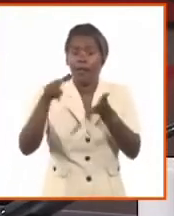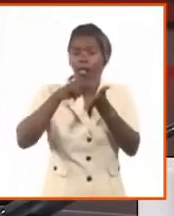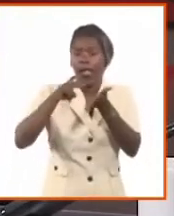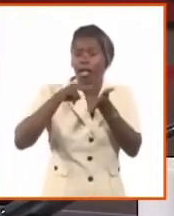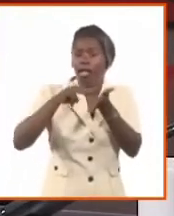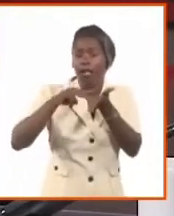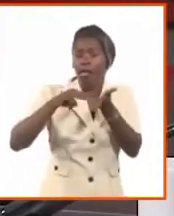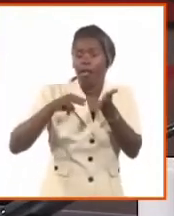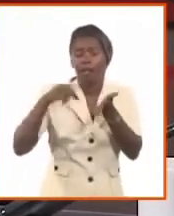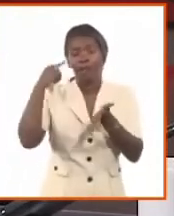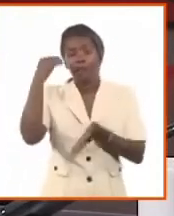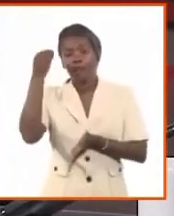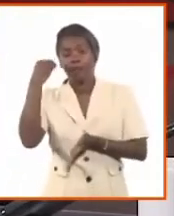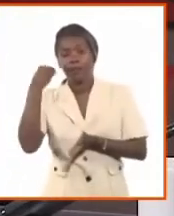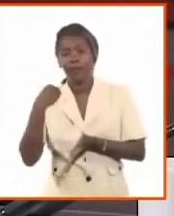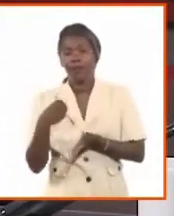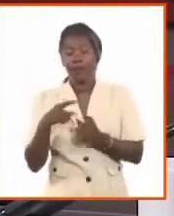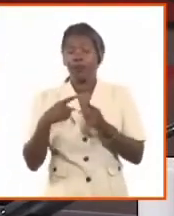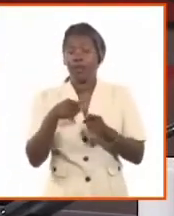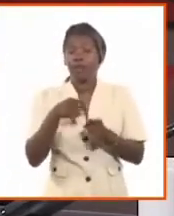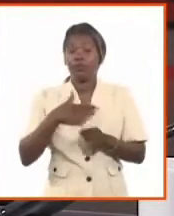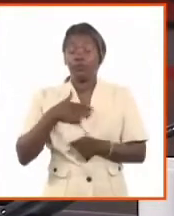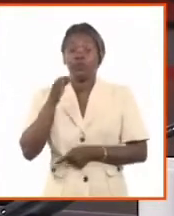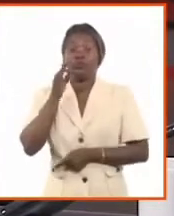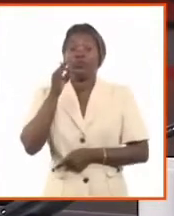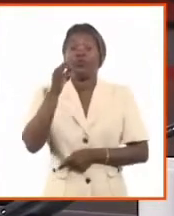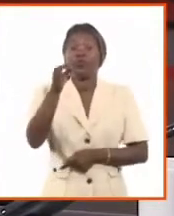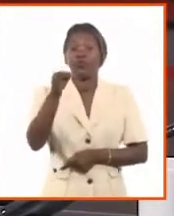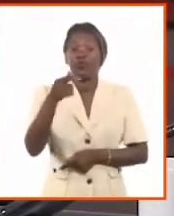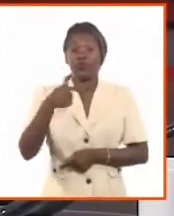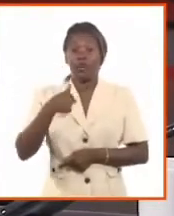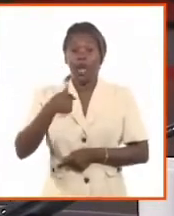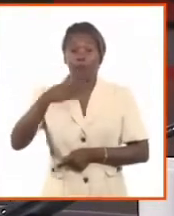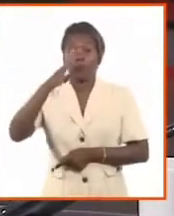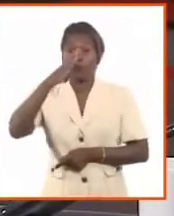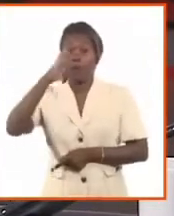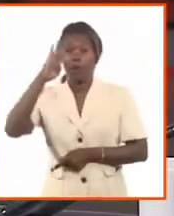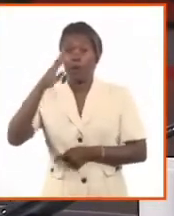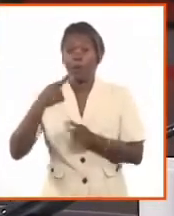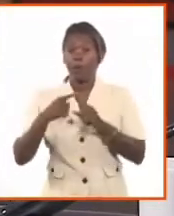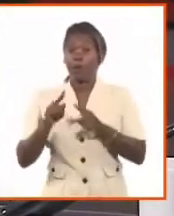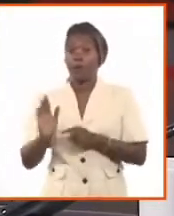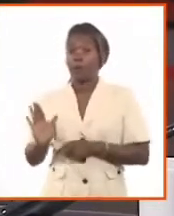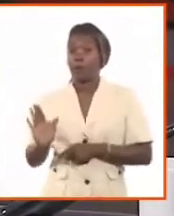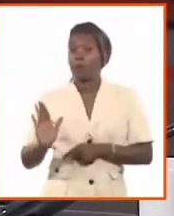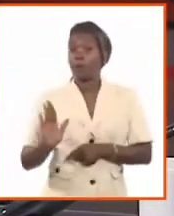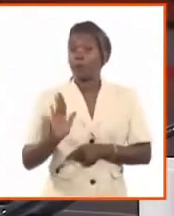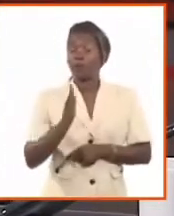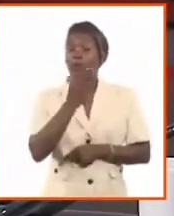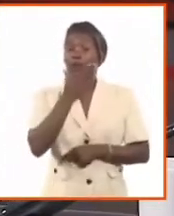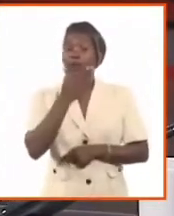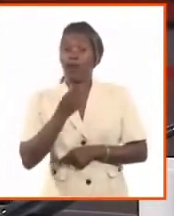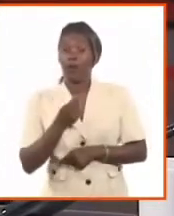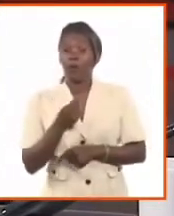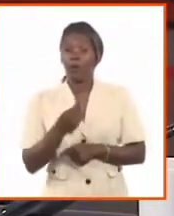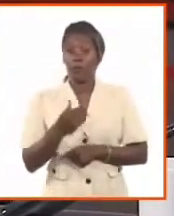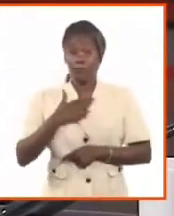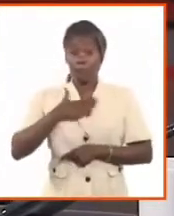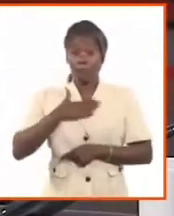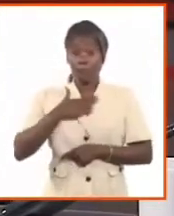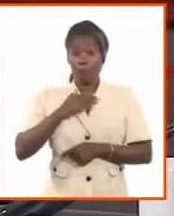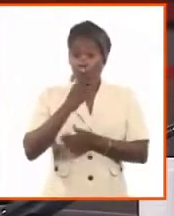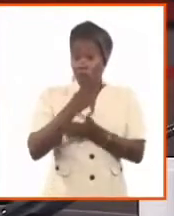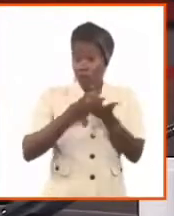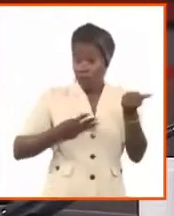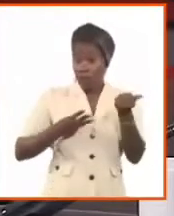su propia biografía en primera persona del singular. Que ellos también puedan con su mano y con sus